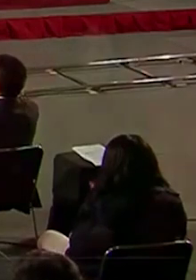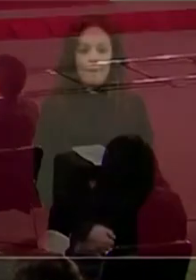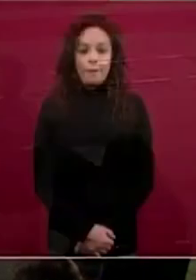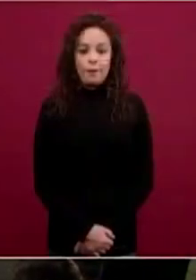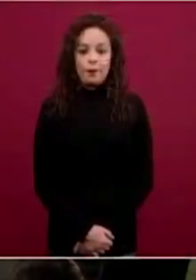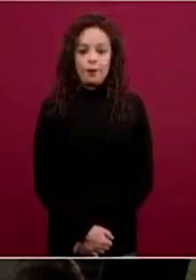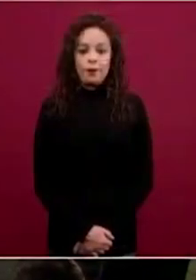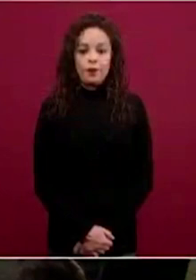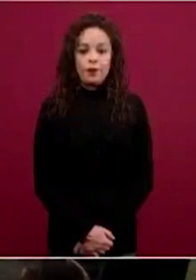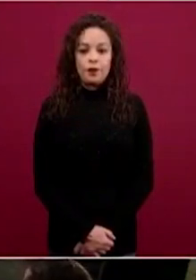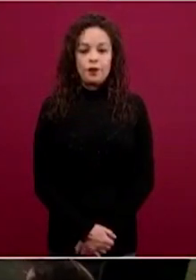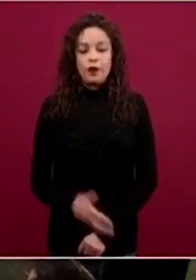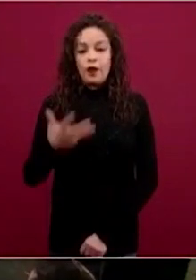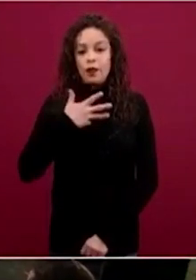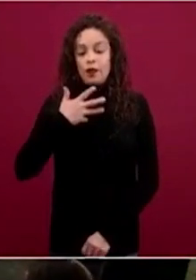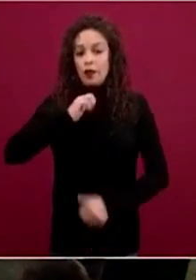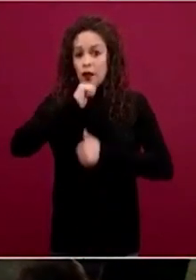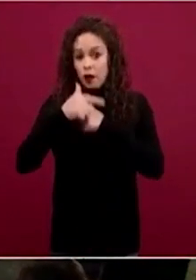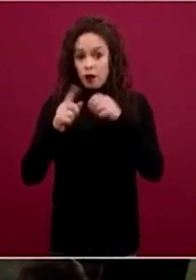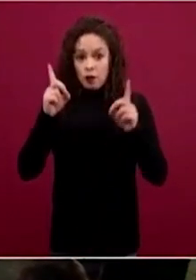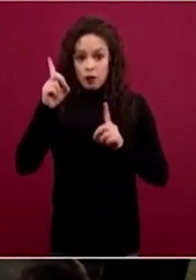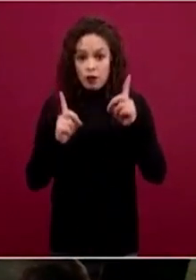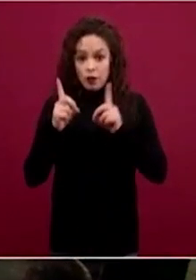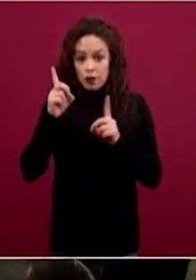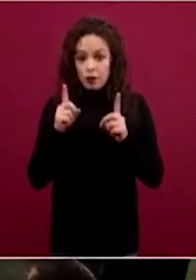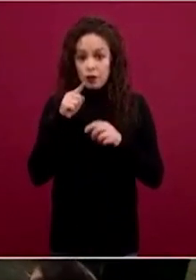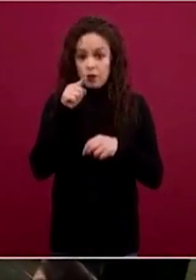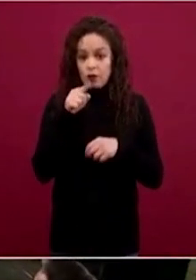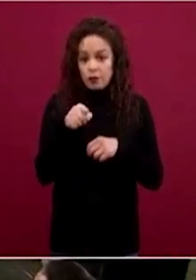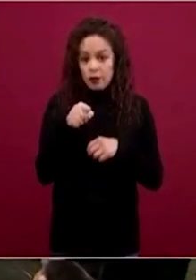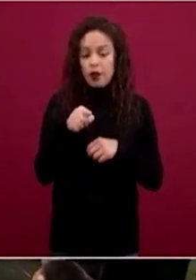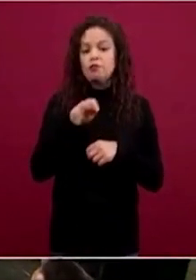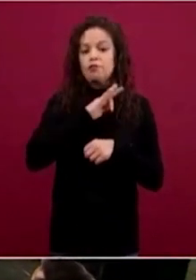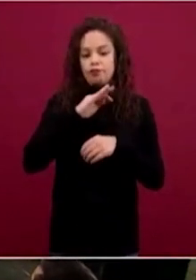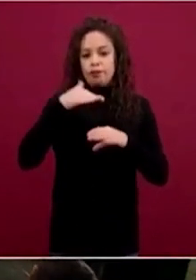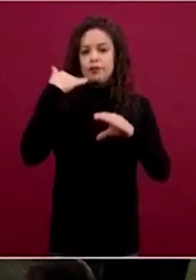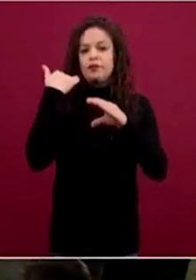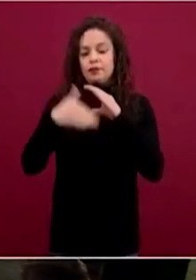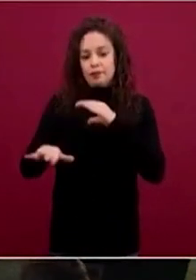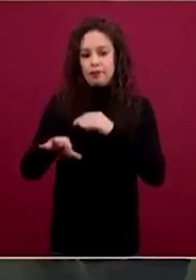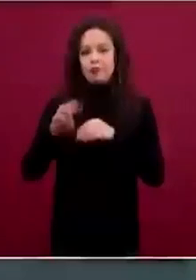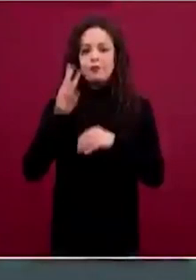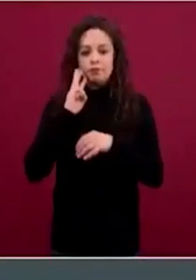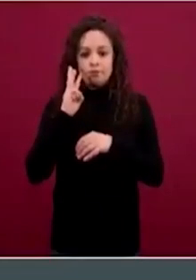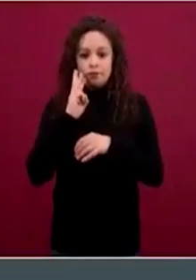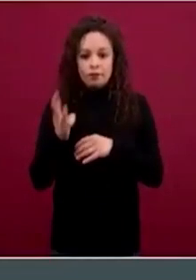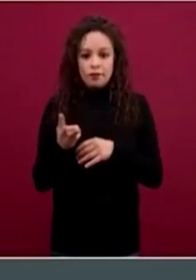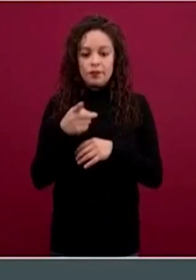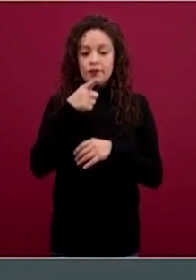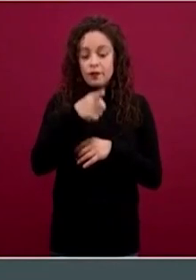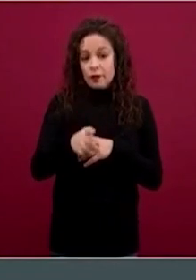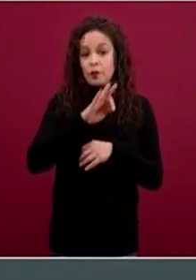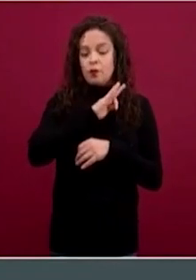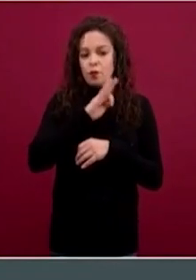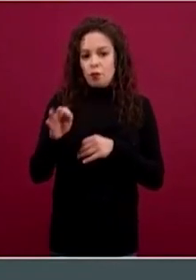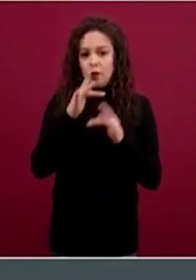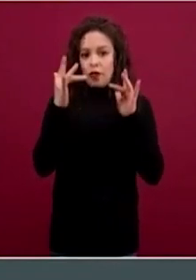una fotografía a este código QR, lo va a llevar a descargar el contacto de Susana a distancia.